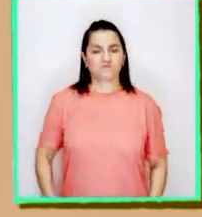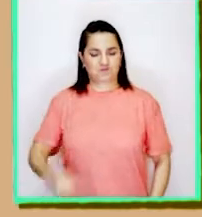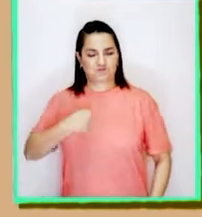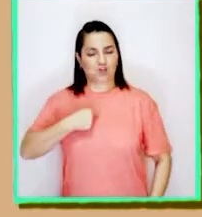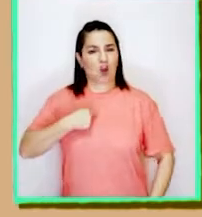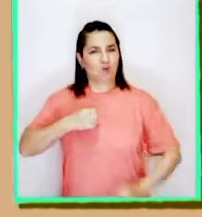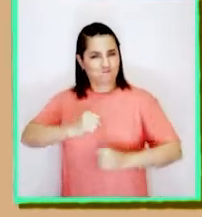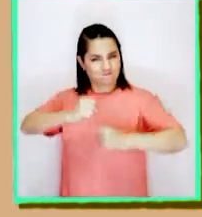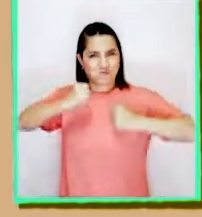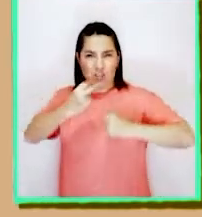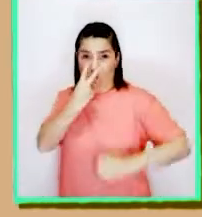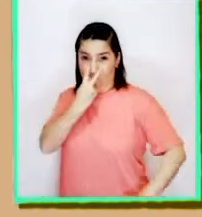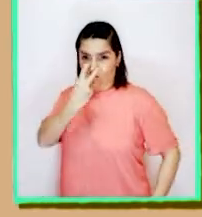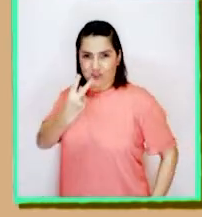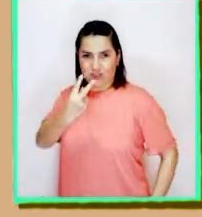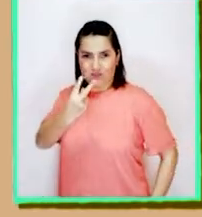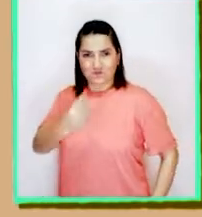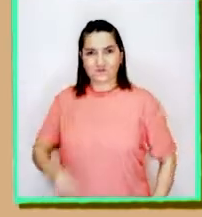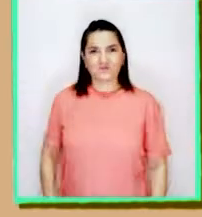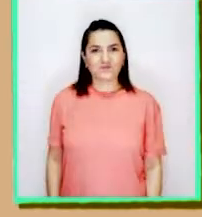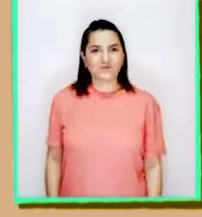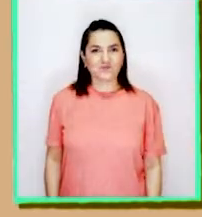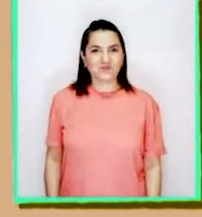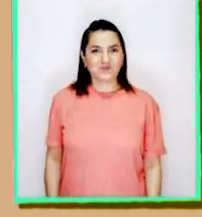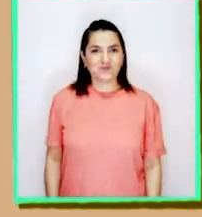¡Porque yo soy Chico Visión!